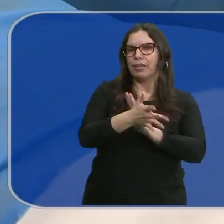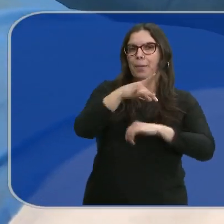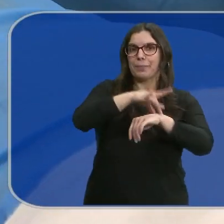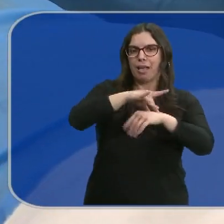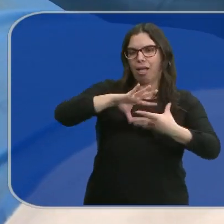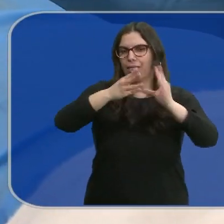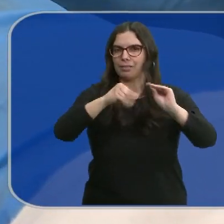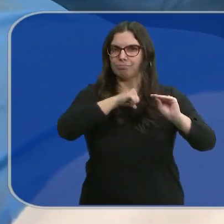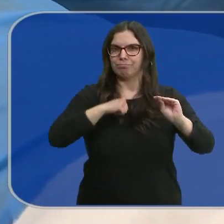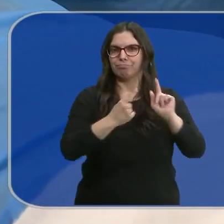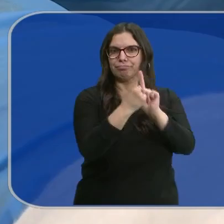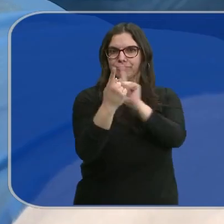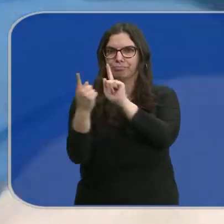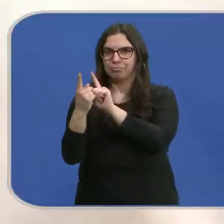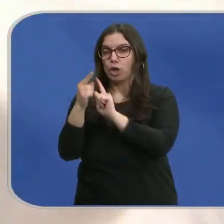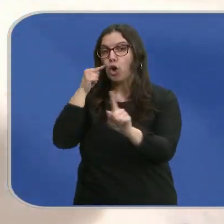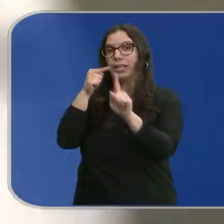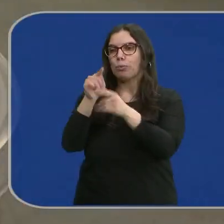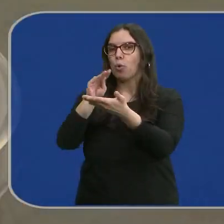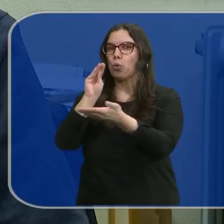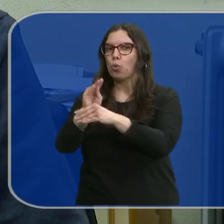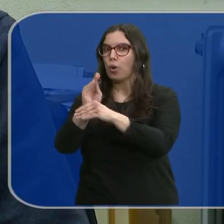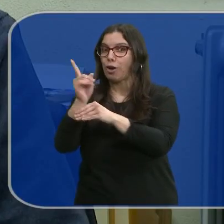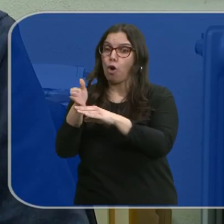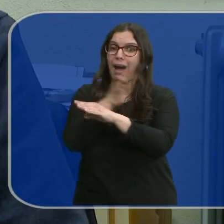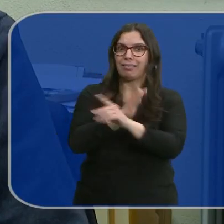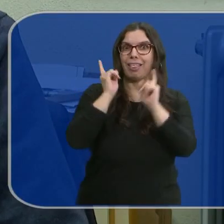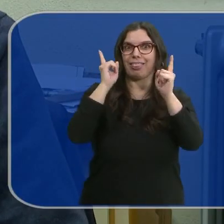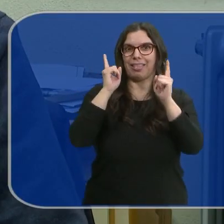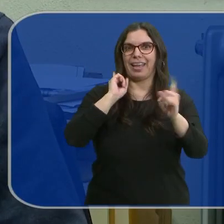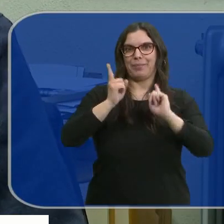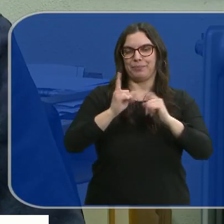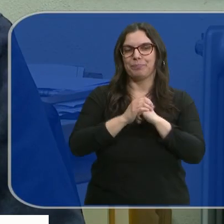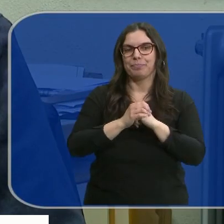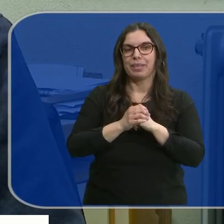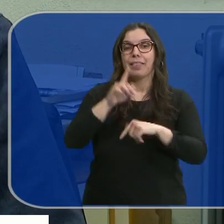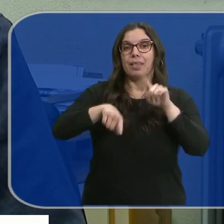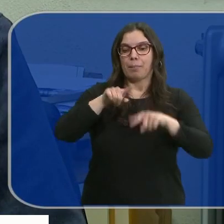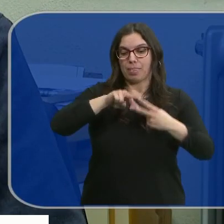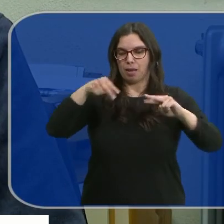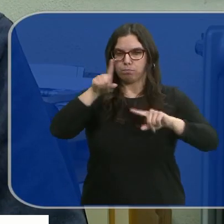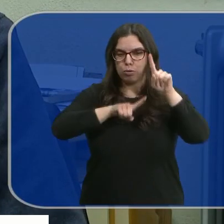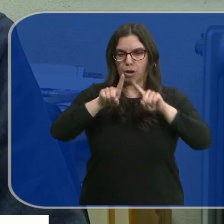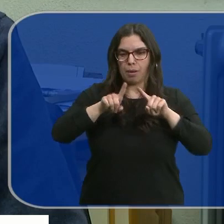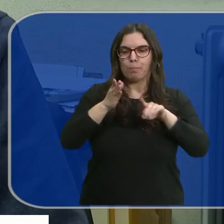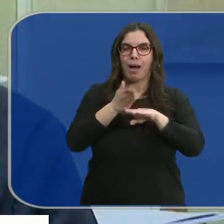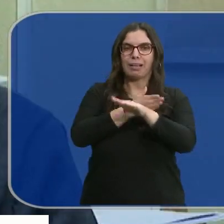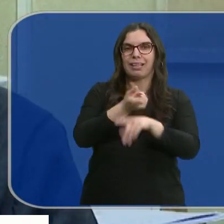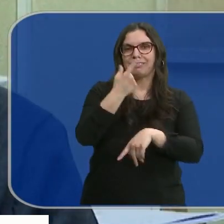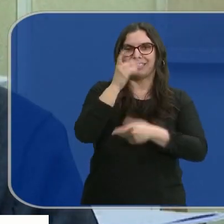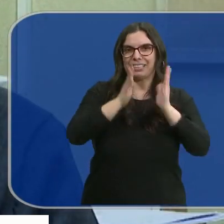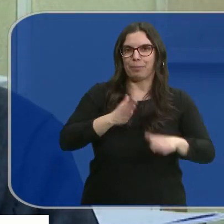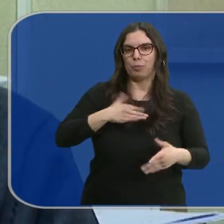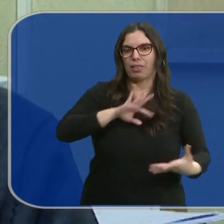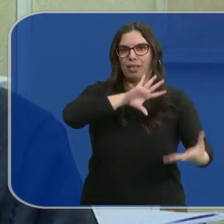personalice y se centre más en prevenir que en curar. De acuerdo con las alteraciones genéticas podemos planificar los tratamientos de nuestros pacientes.